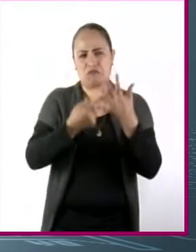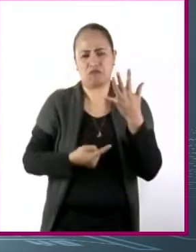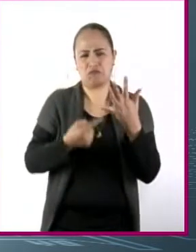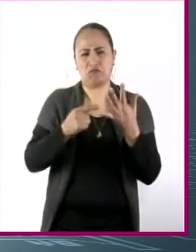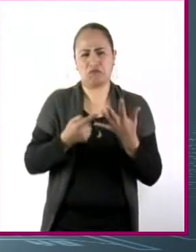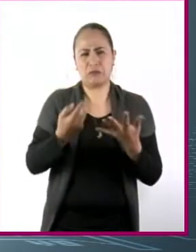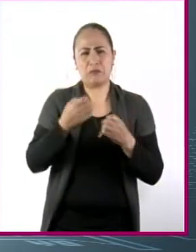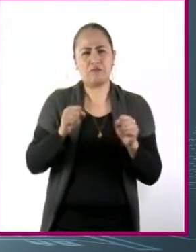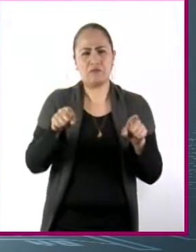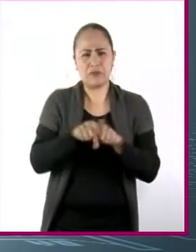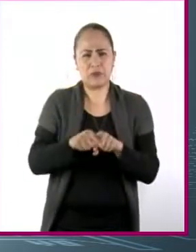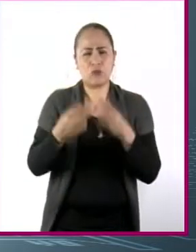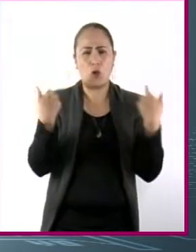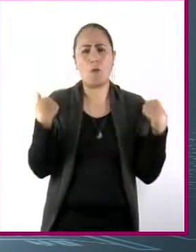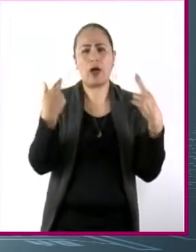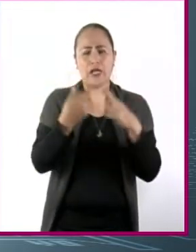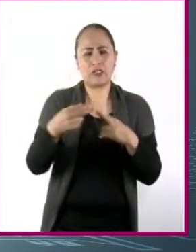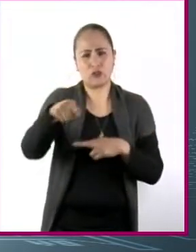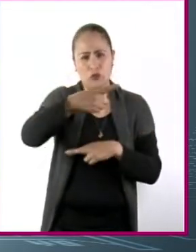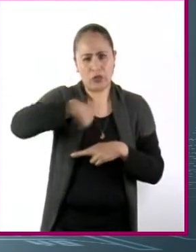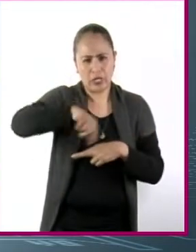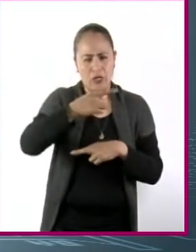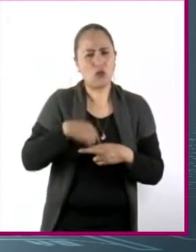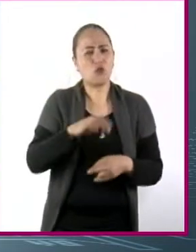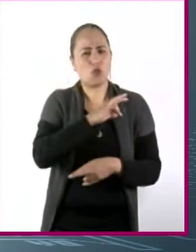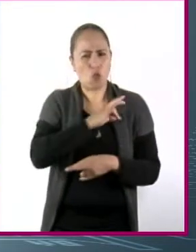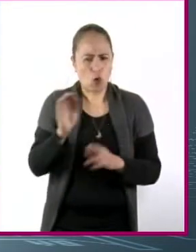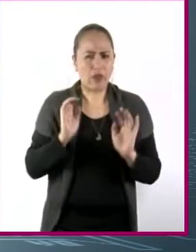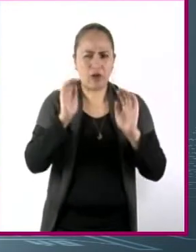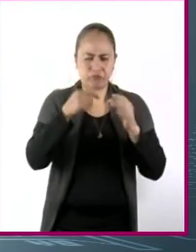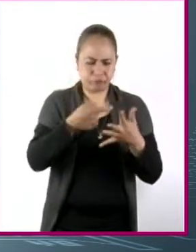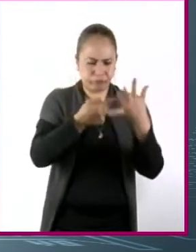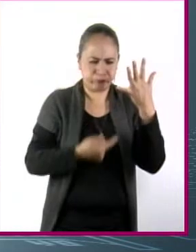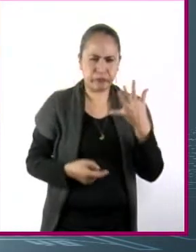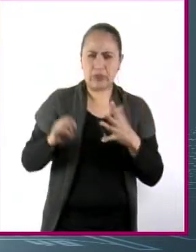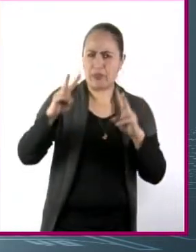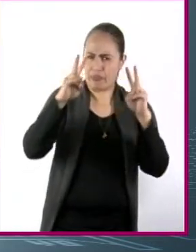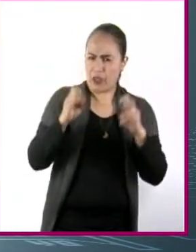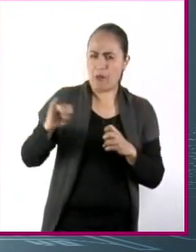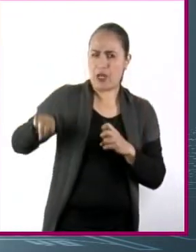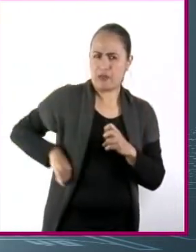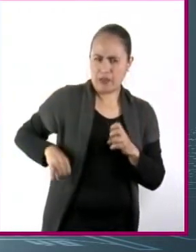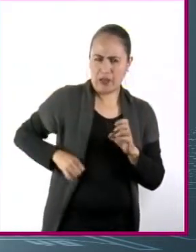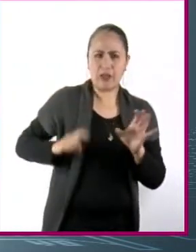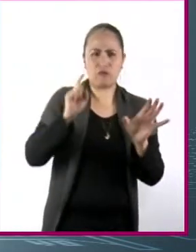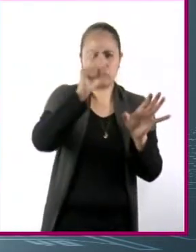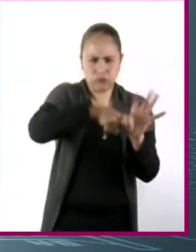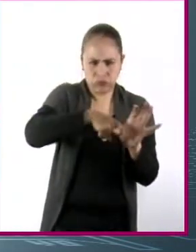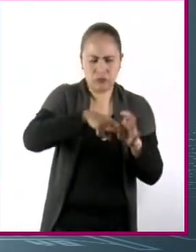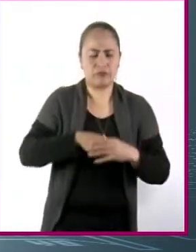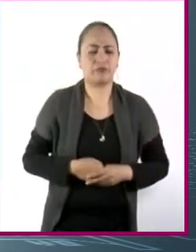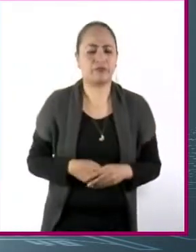se reconozcan como personas con derecho a intervenir e involucrarse en asuntos que les interesan o afectan.